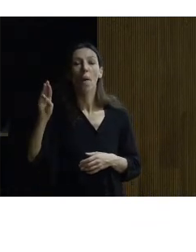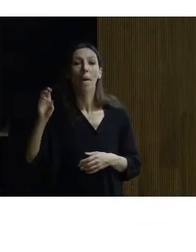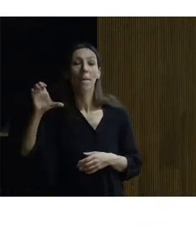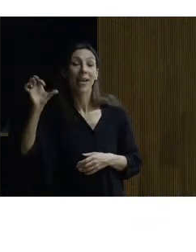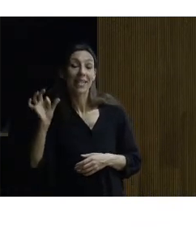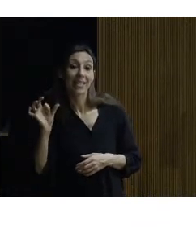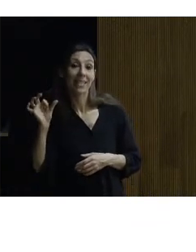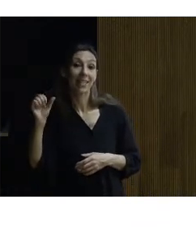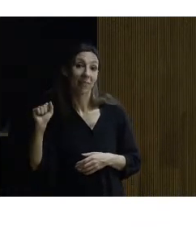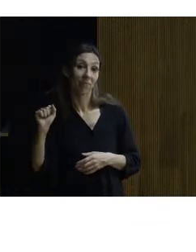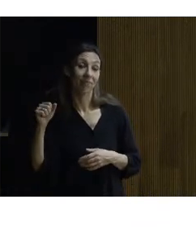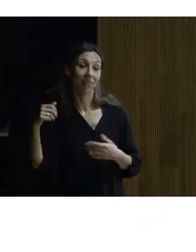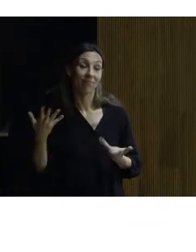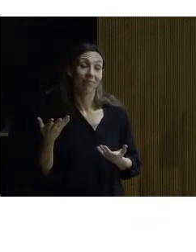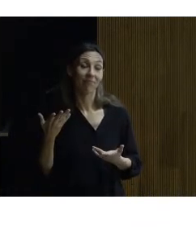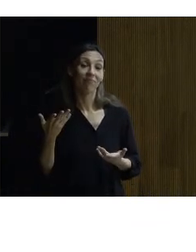cuando eso